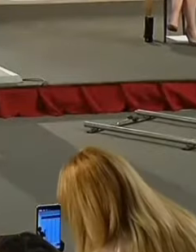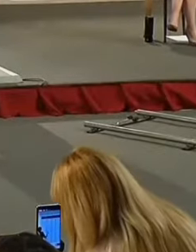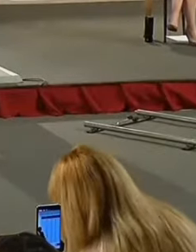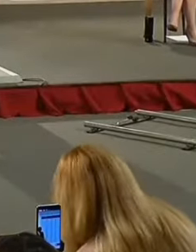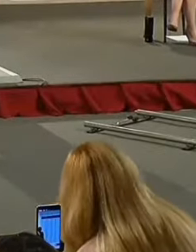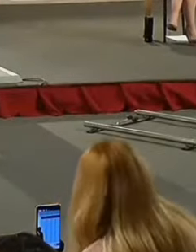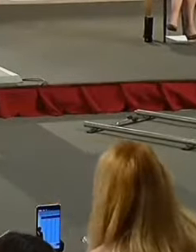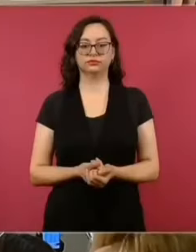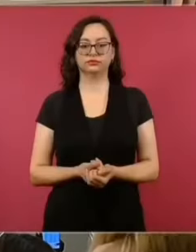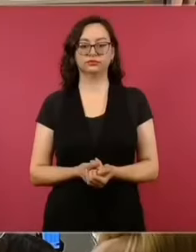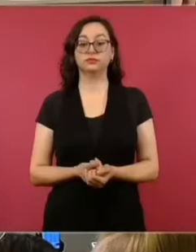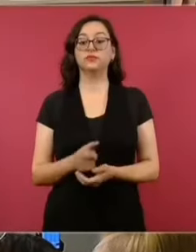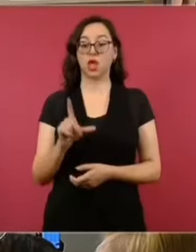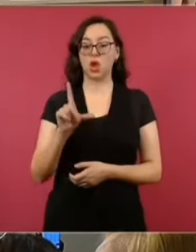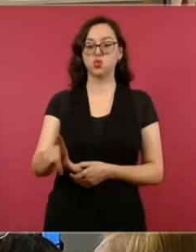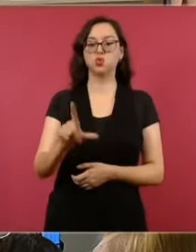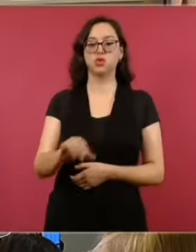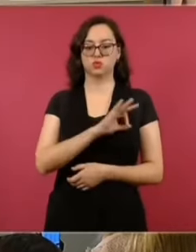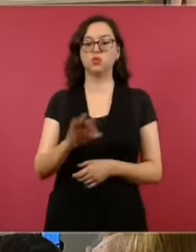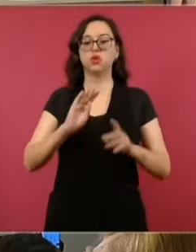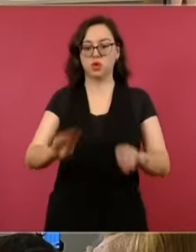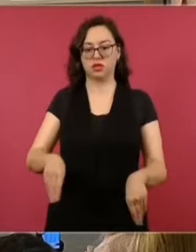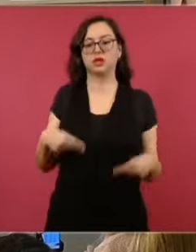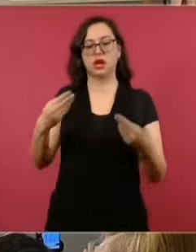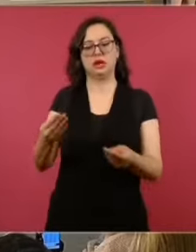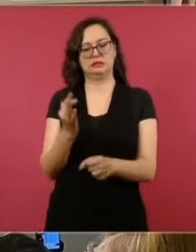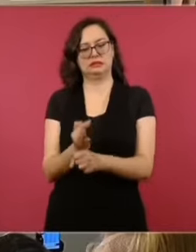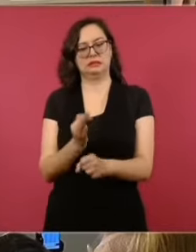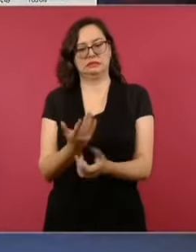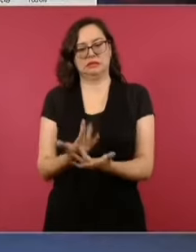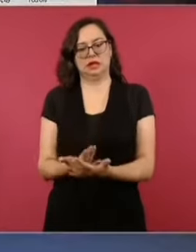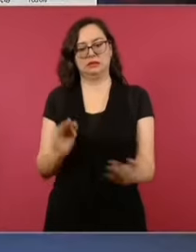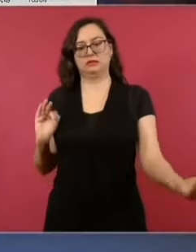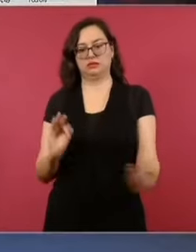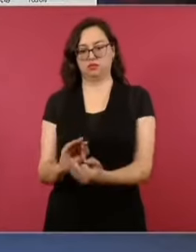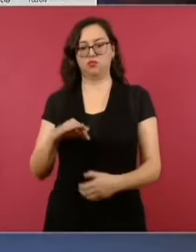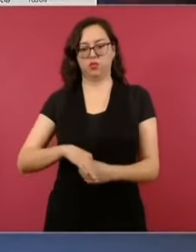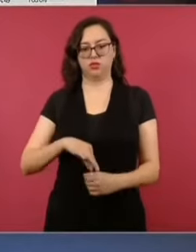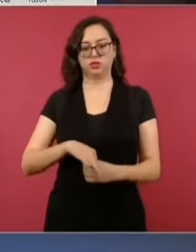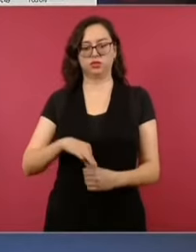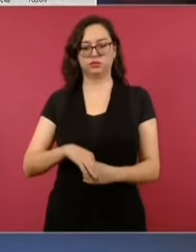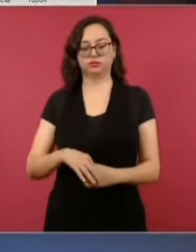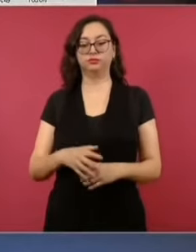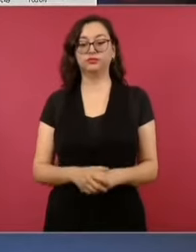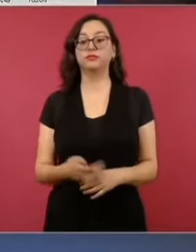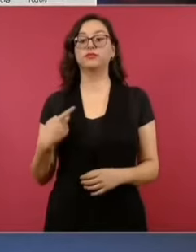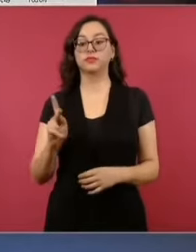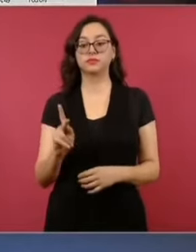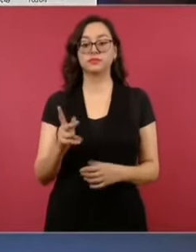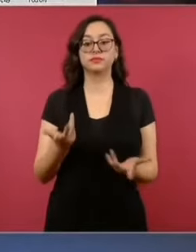Sería el lunes, se las entregamos, el lunes, porque esto… Entonces, este es el complemento.